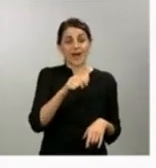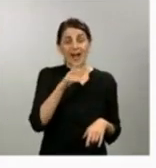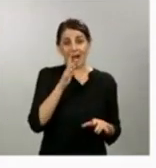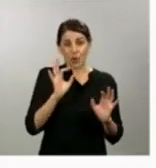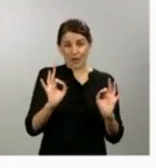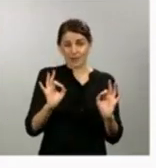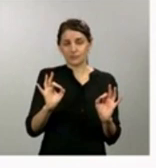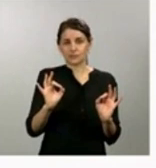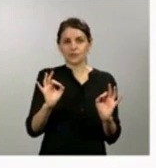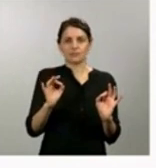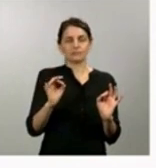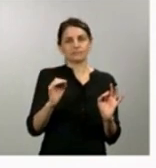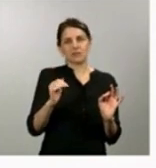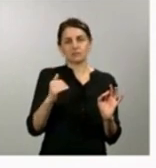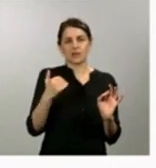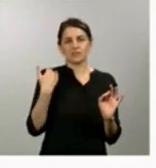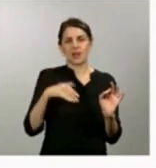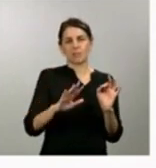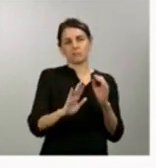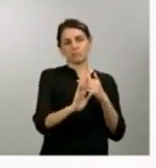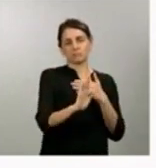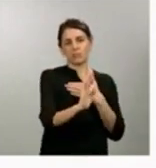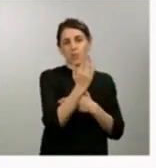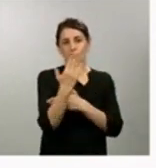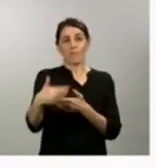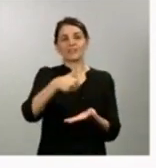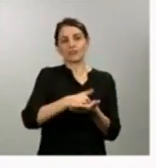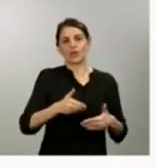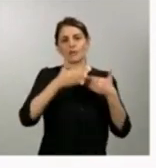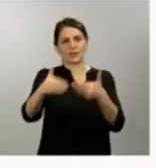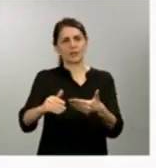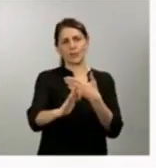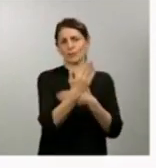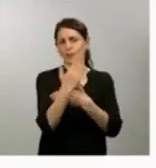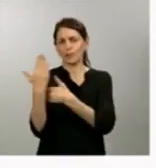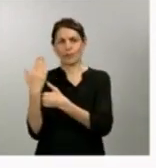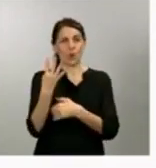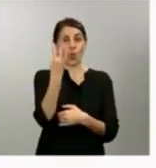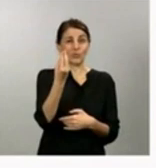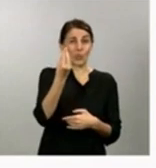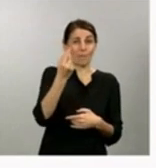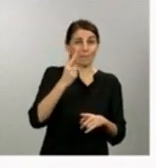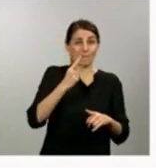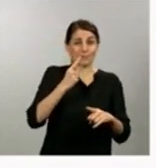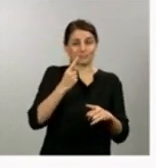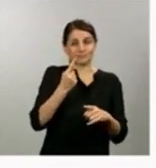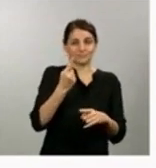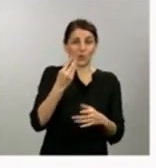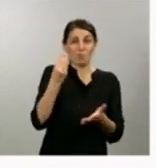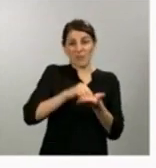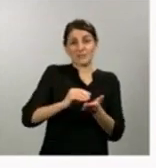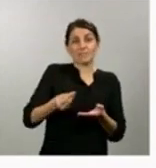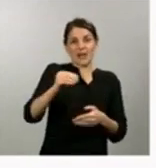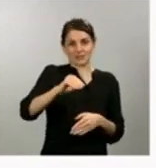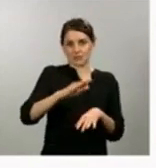cuatro veces más peticiones de aplazamientos que una semana normal del año. Es decir, que ya hay una activación muy importante de todas las actividades.